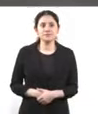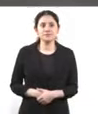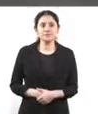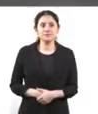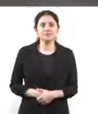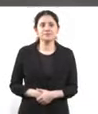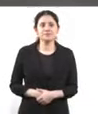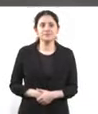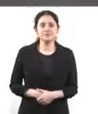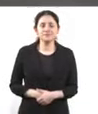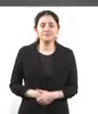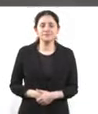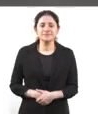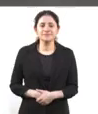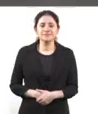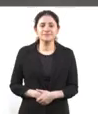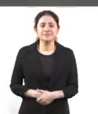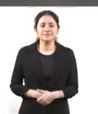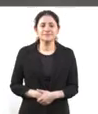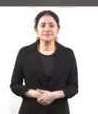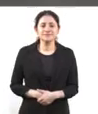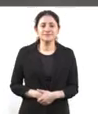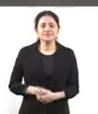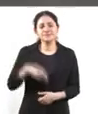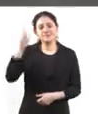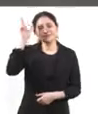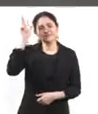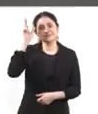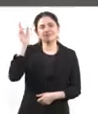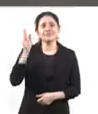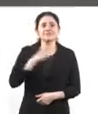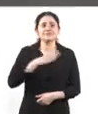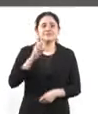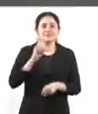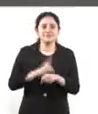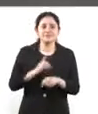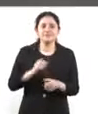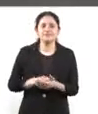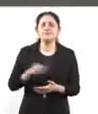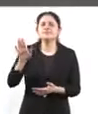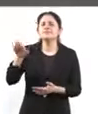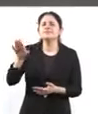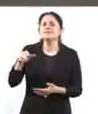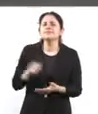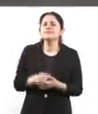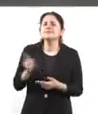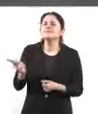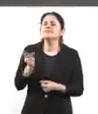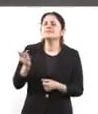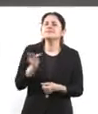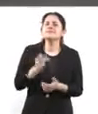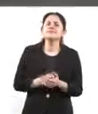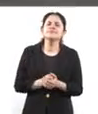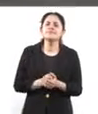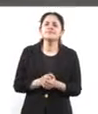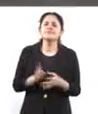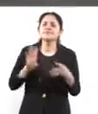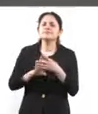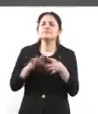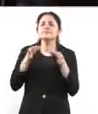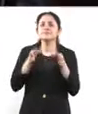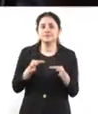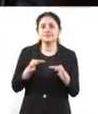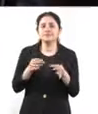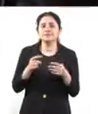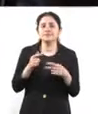Hola, buenos días a todos, buenos días, doctora. Preguntarle sobre el tema de prisión preventiva y las implicaciones